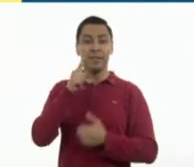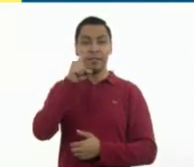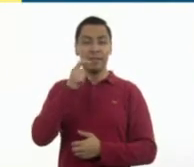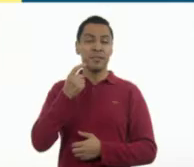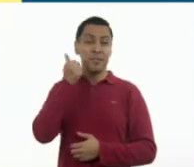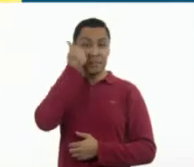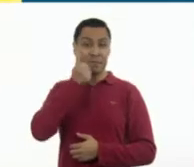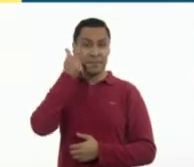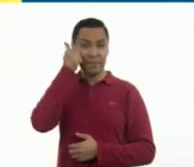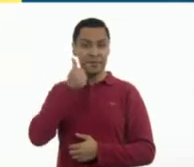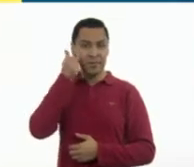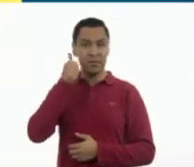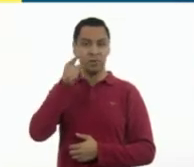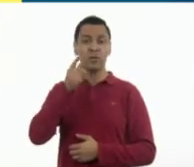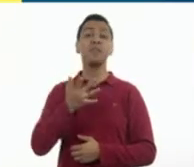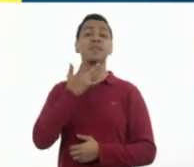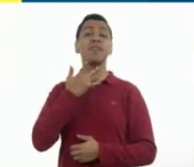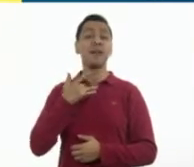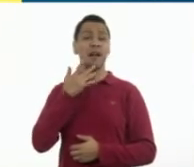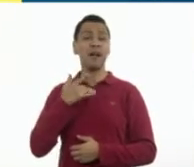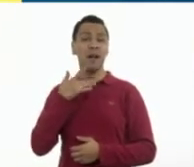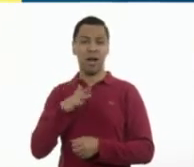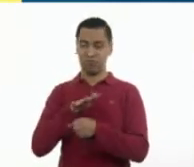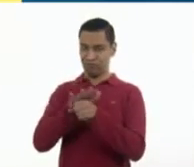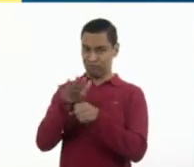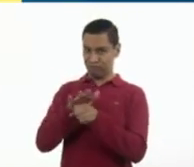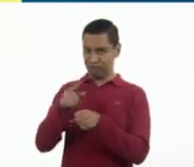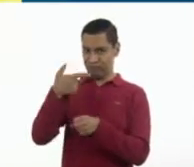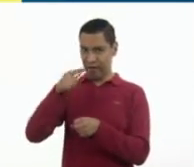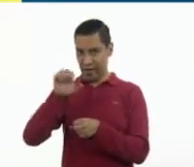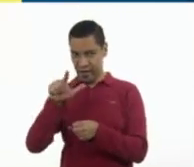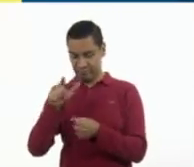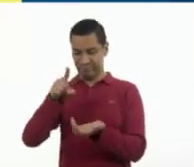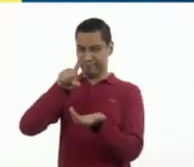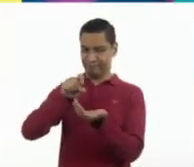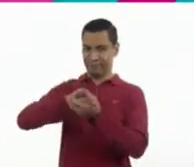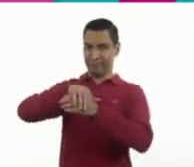jabón, usa desinfectantes a base de alcohol. ¡Cuídate!